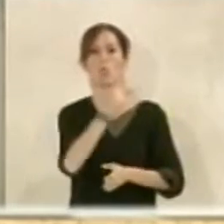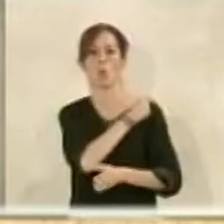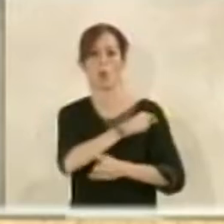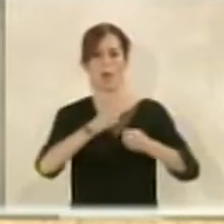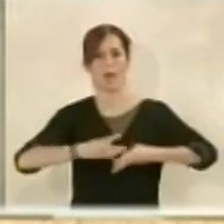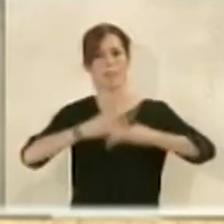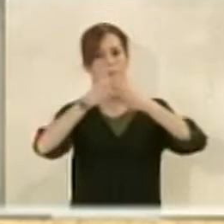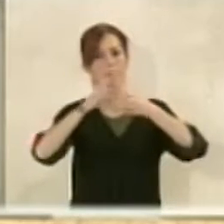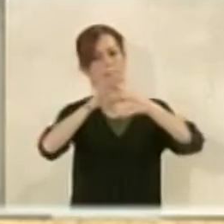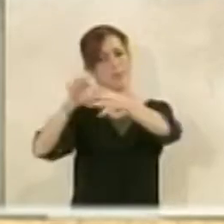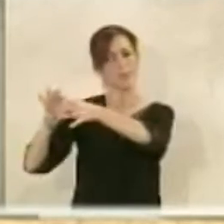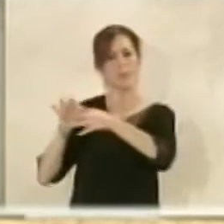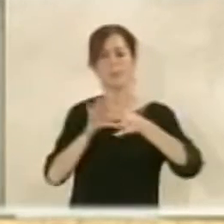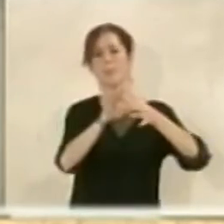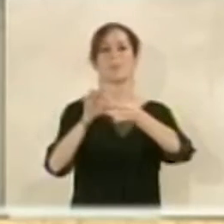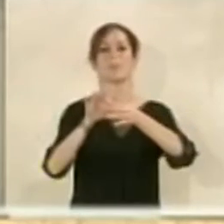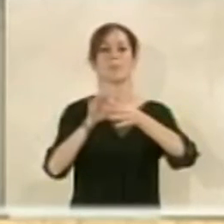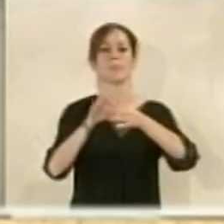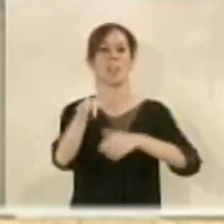un edificio mucho más acorde al entorno